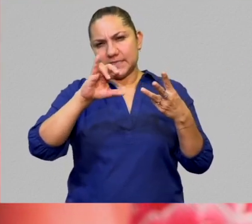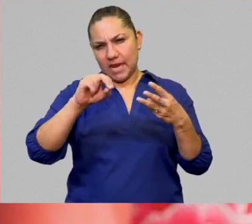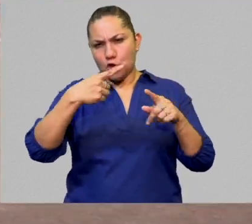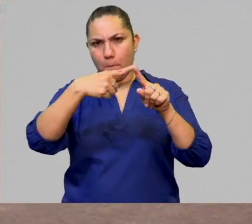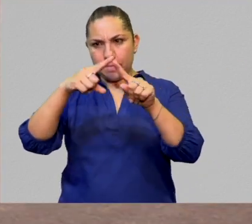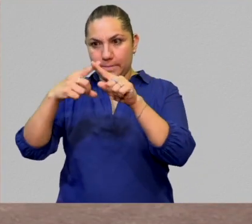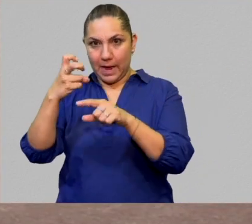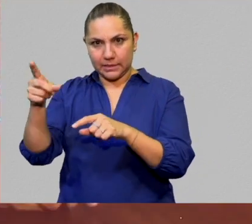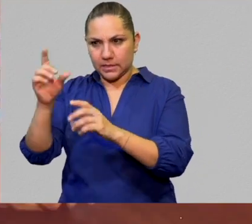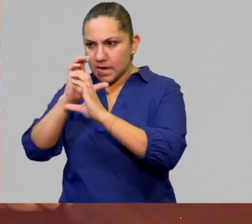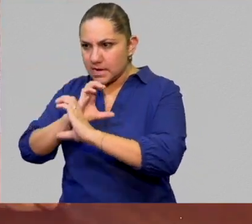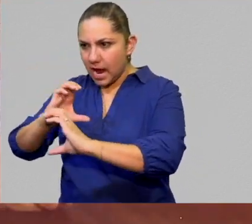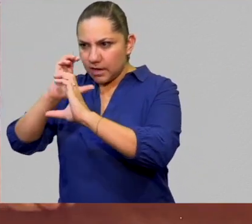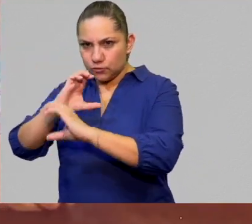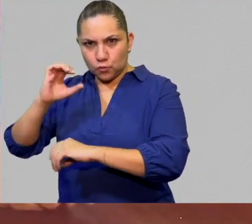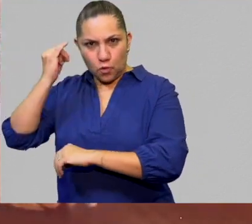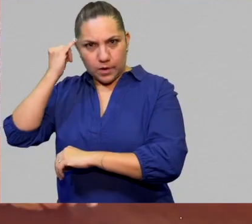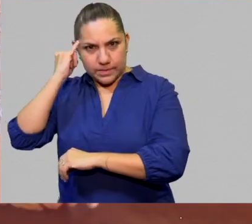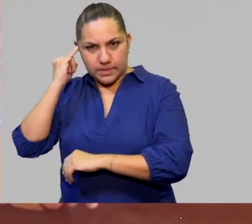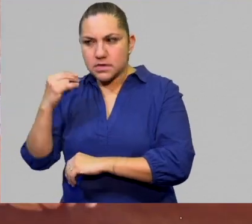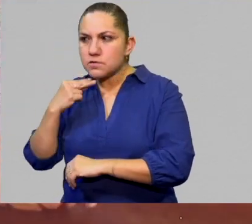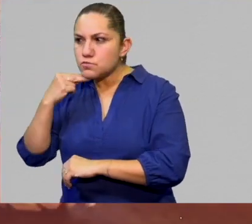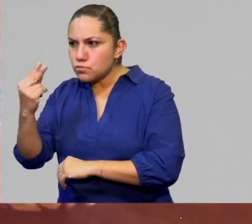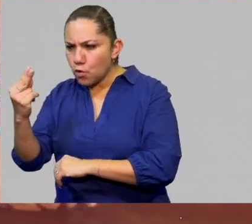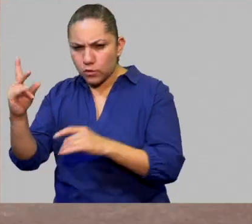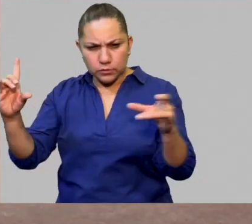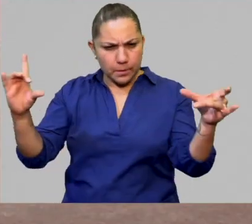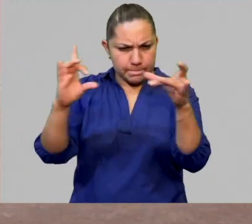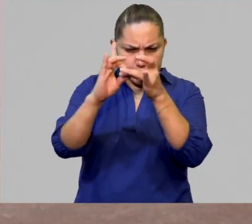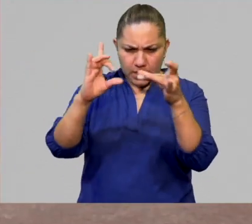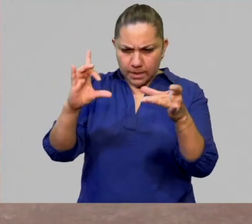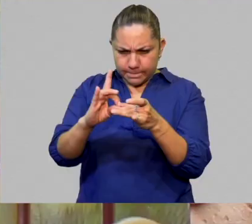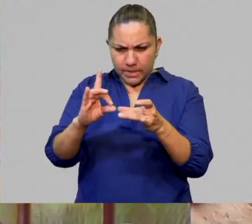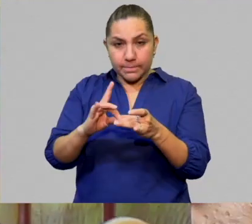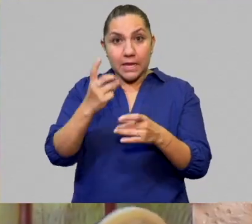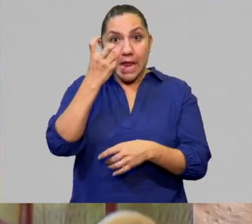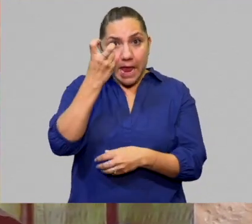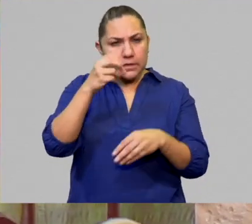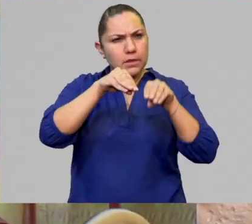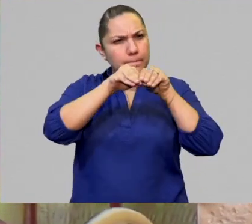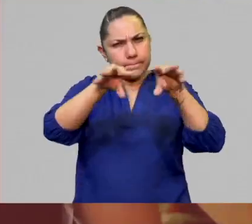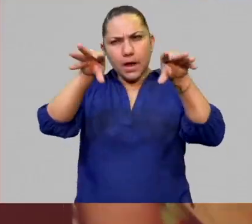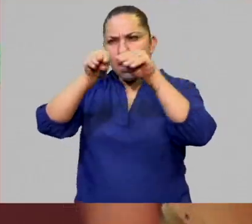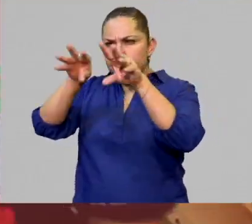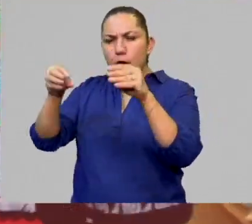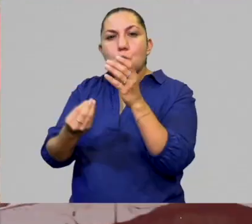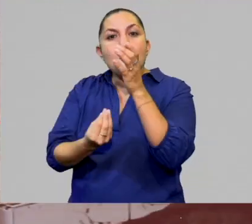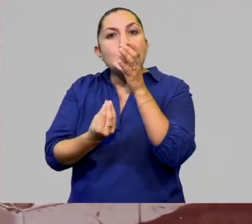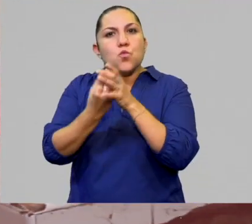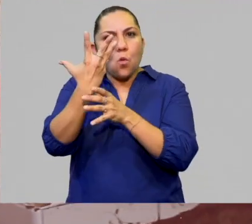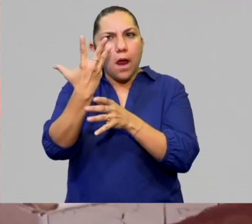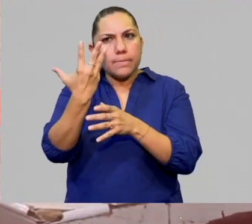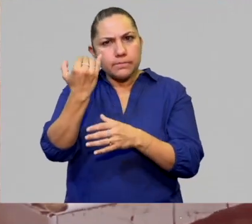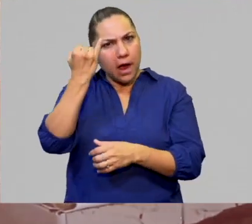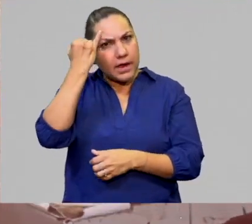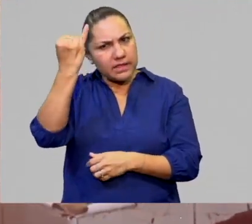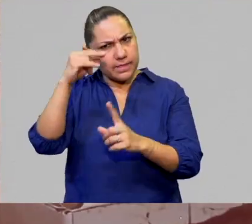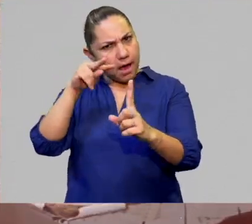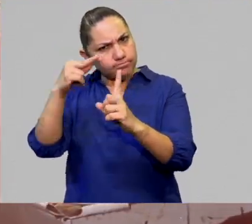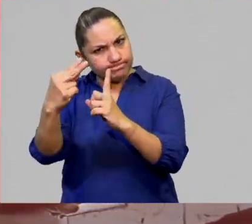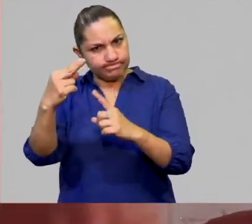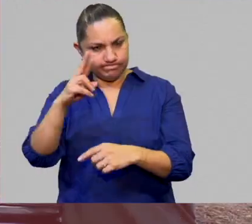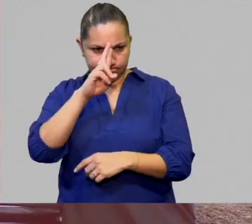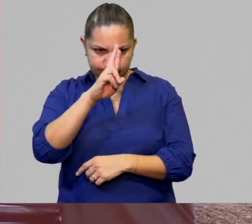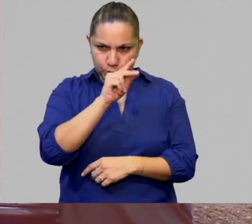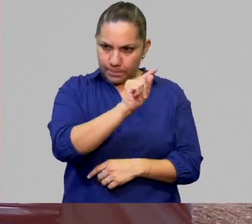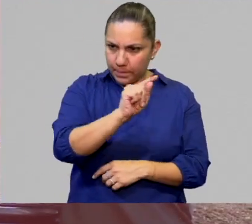Estas voces y polifonías permiten crear nuevas narrativas que sean fieles a las lenguas originarias de